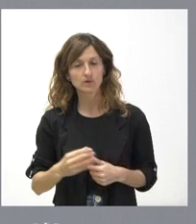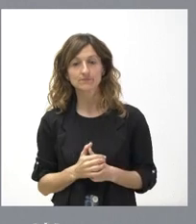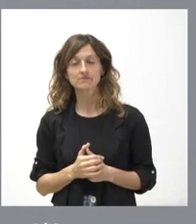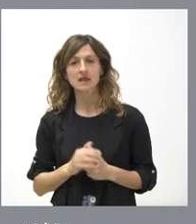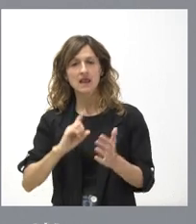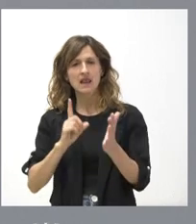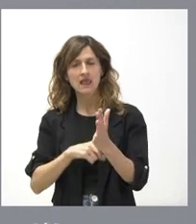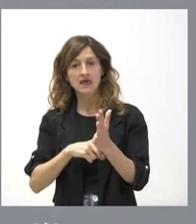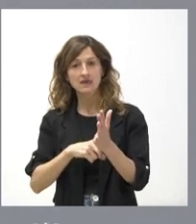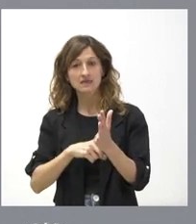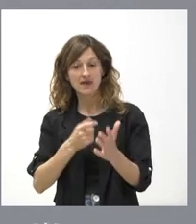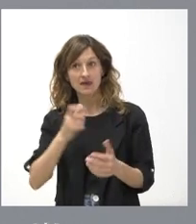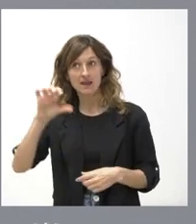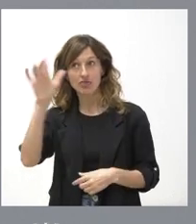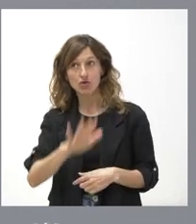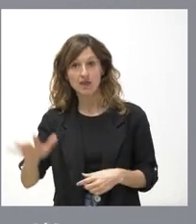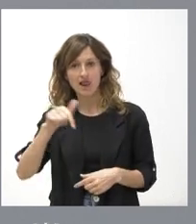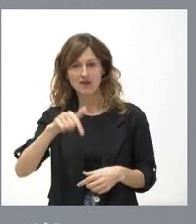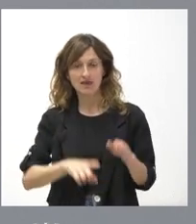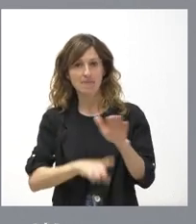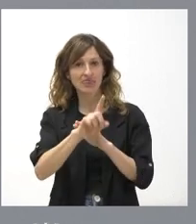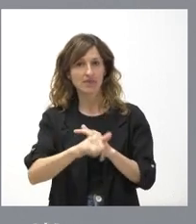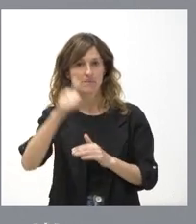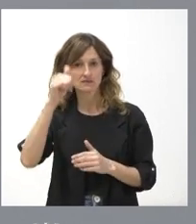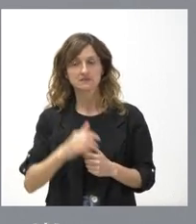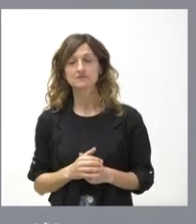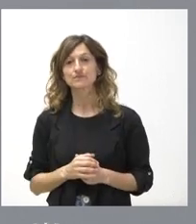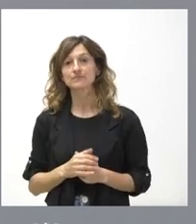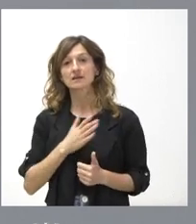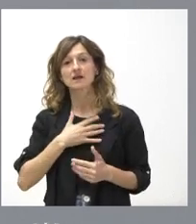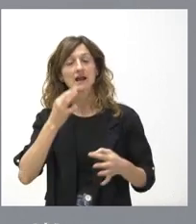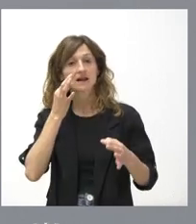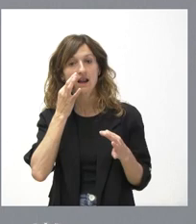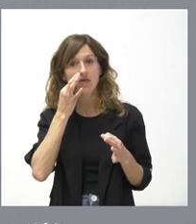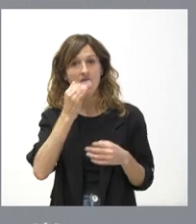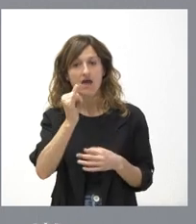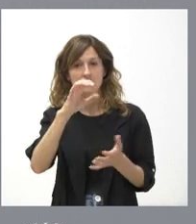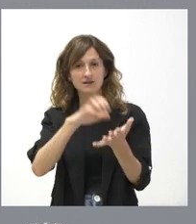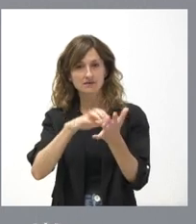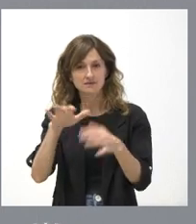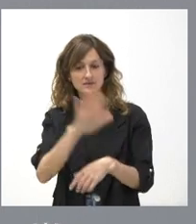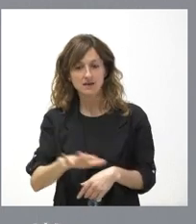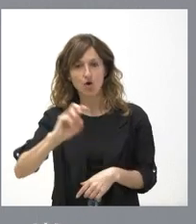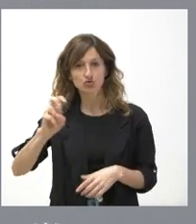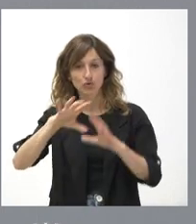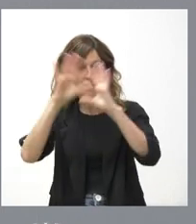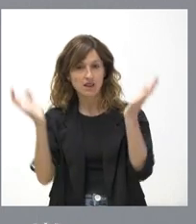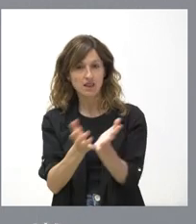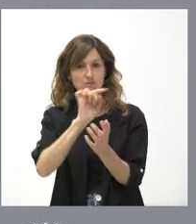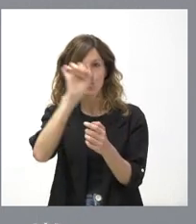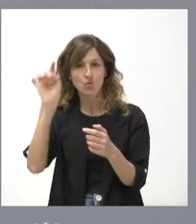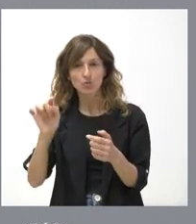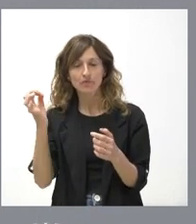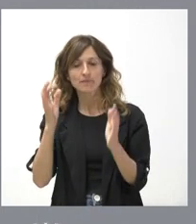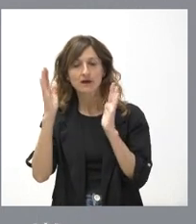es de las más avanzadas dentro del conjunto nacional y es una ley para una realidad que existe en Castilla y León y en otros lugares del mundo que exige